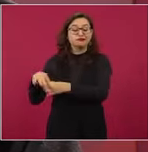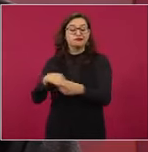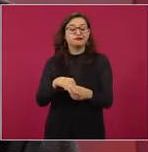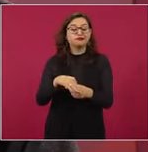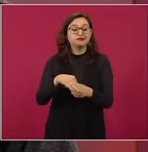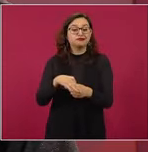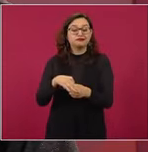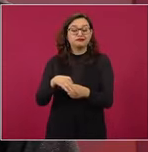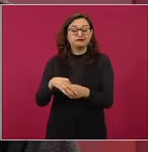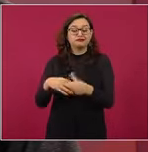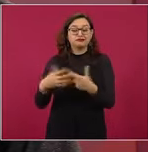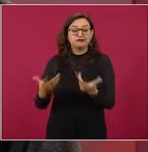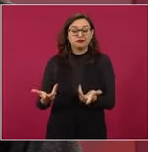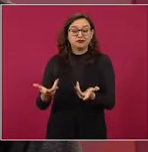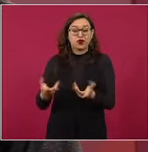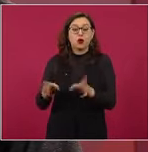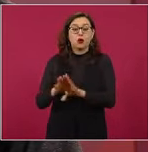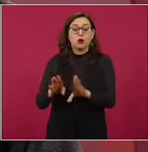racistas,